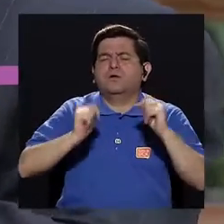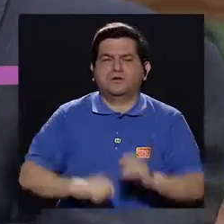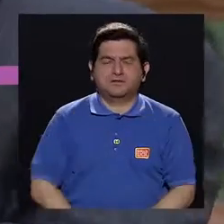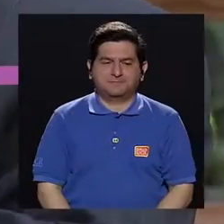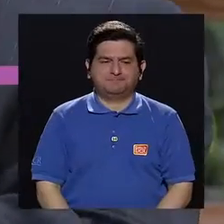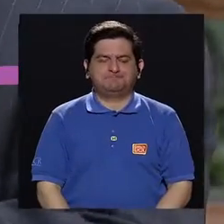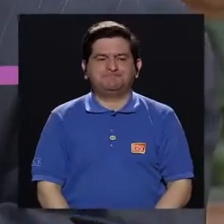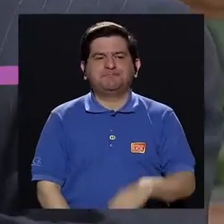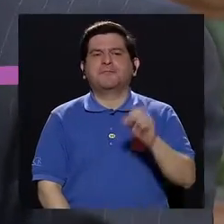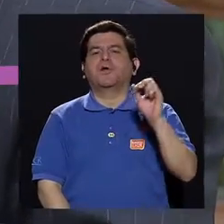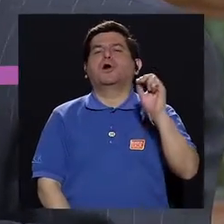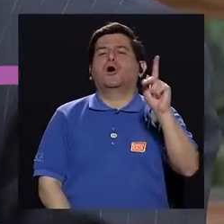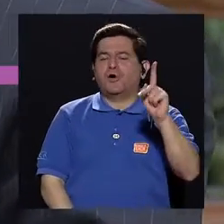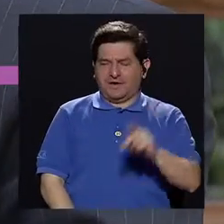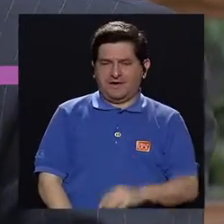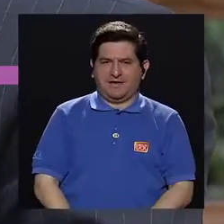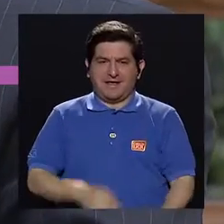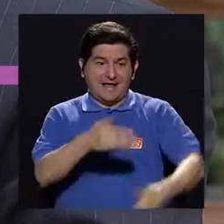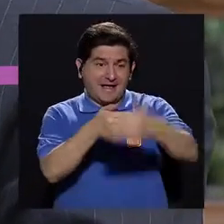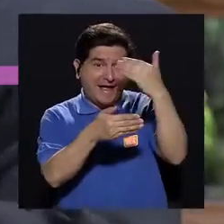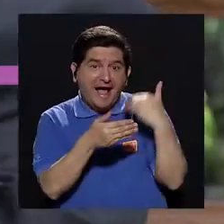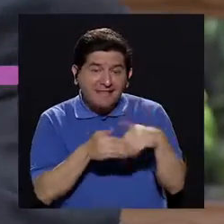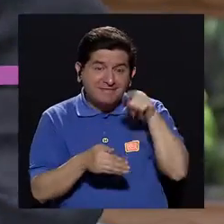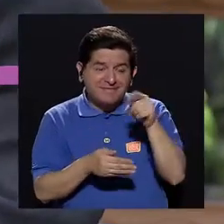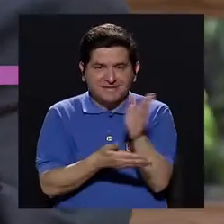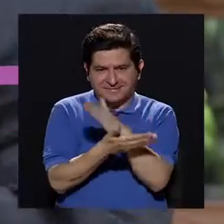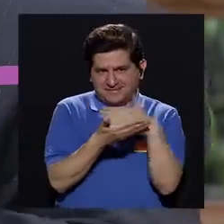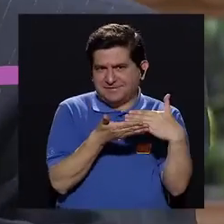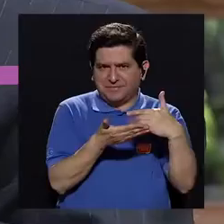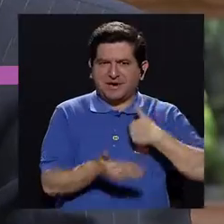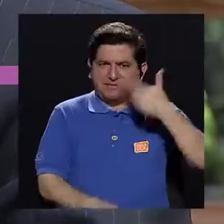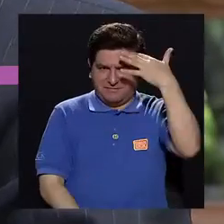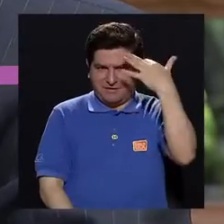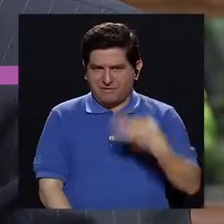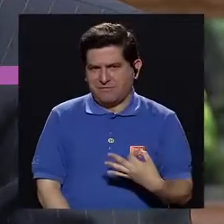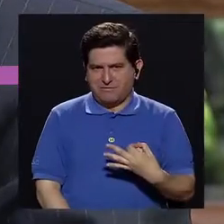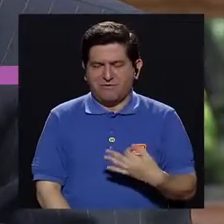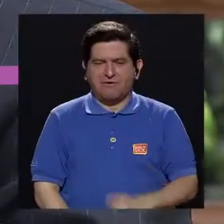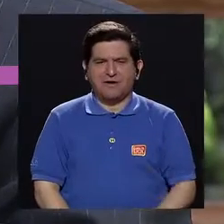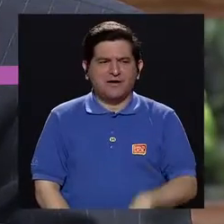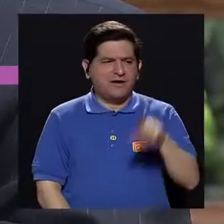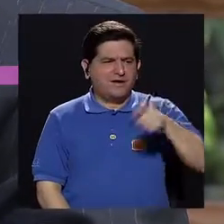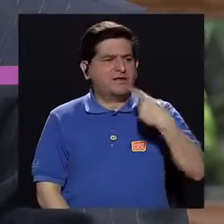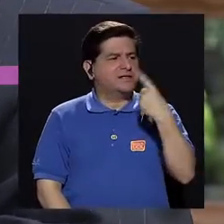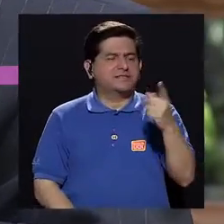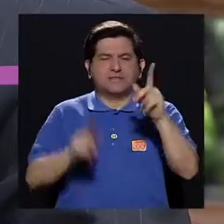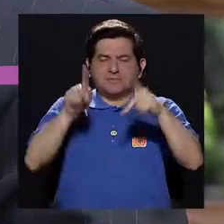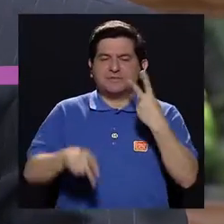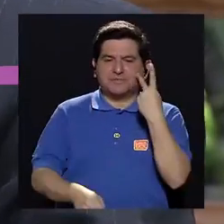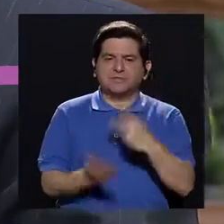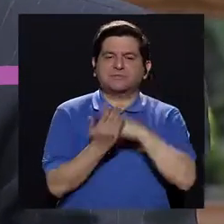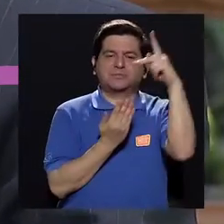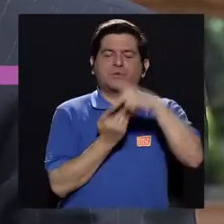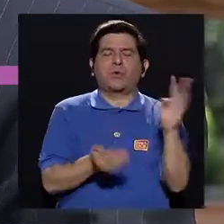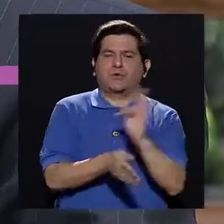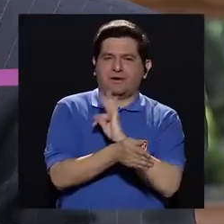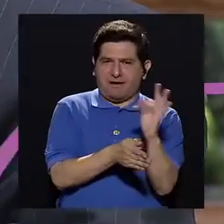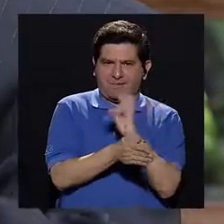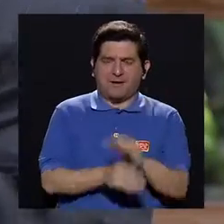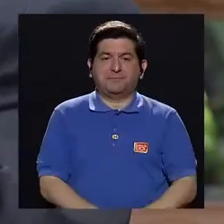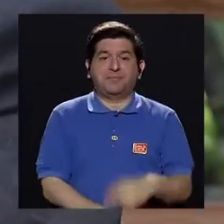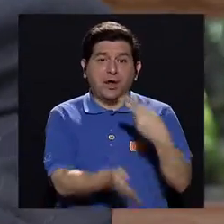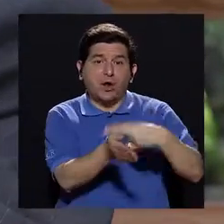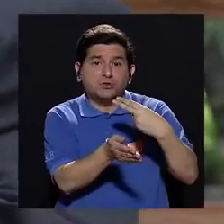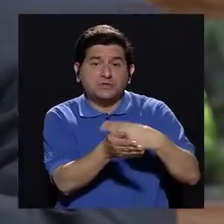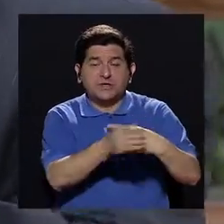Ok, Fabiola, antes de entrar en esa parte, yo creo que hay que decirle a los televidentes que